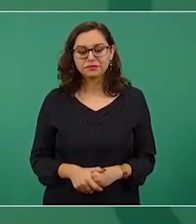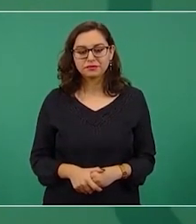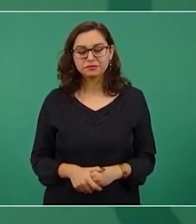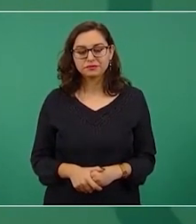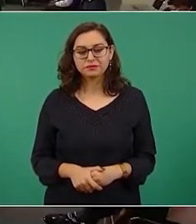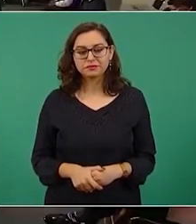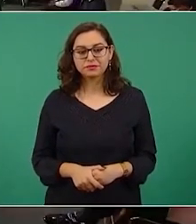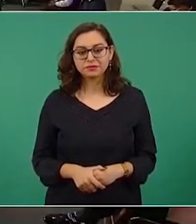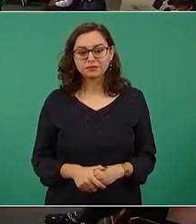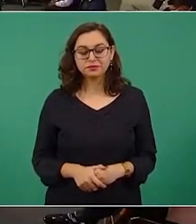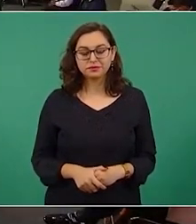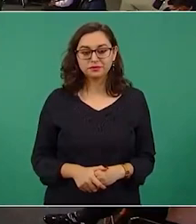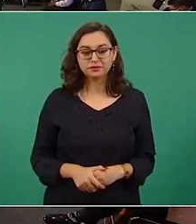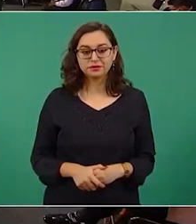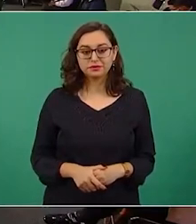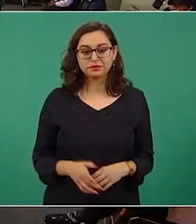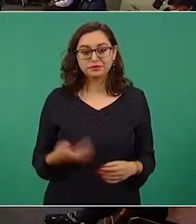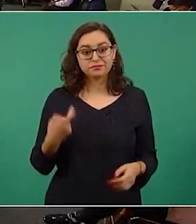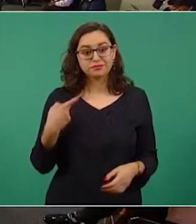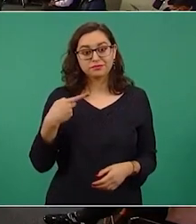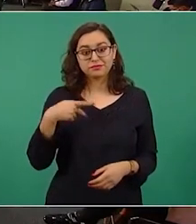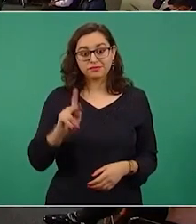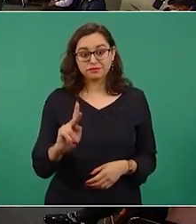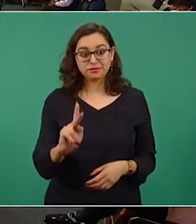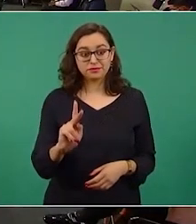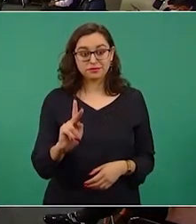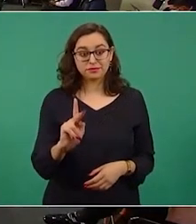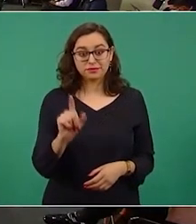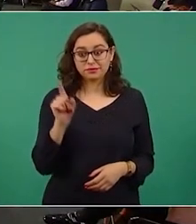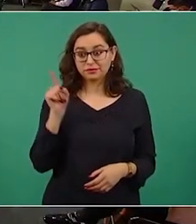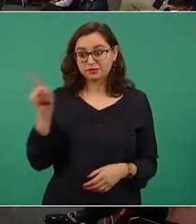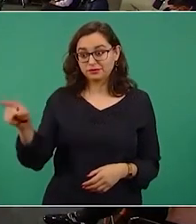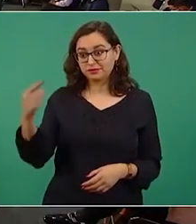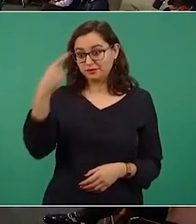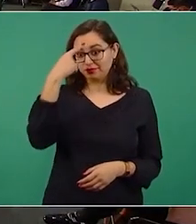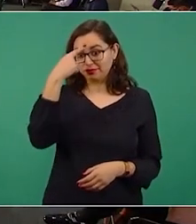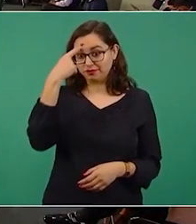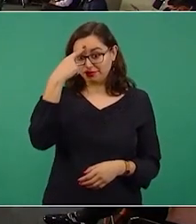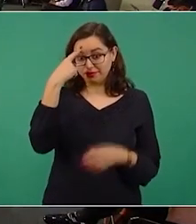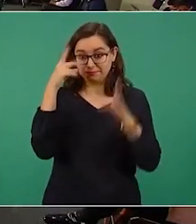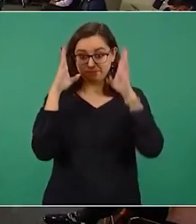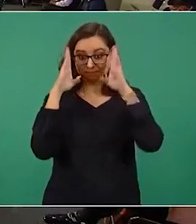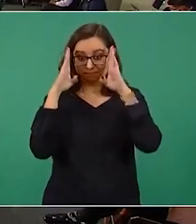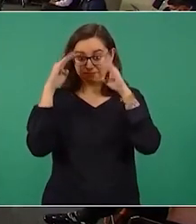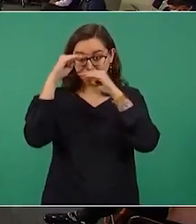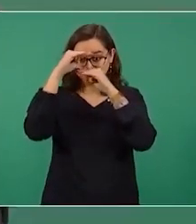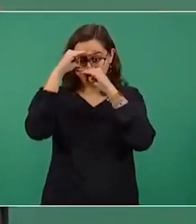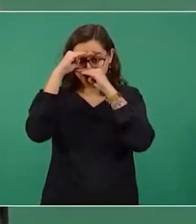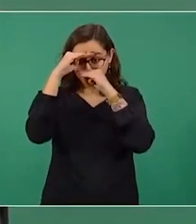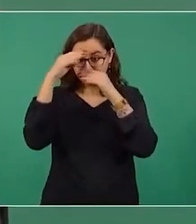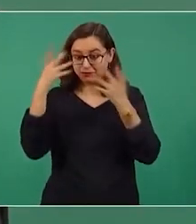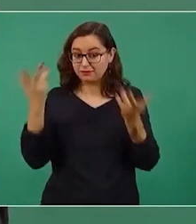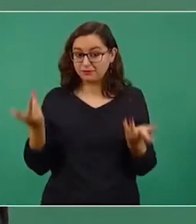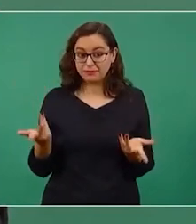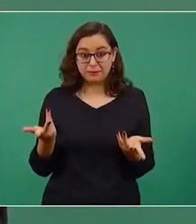de pensamiento conservador, ultra conservador.